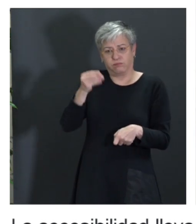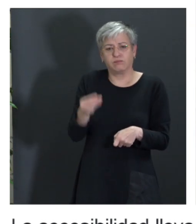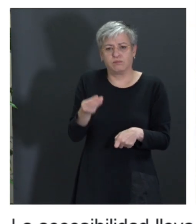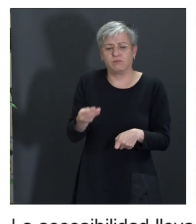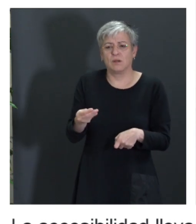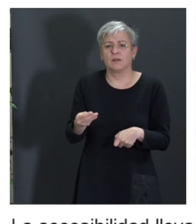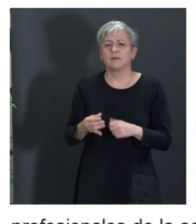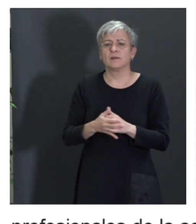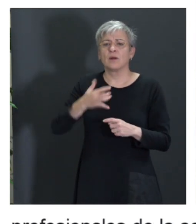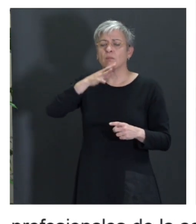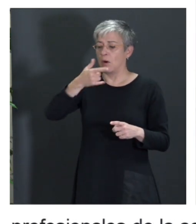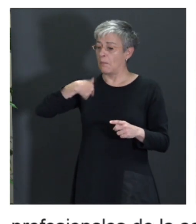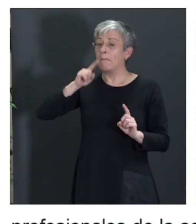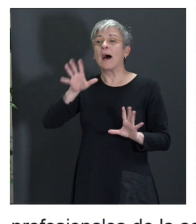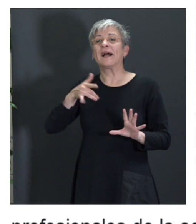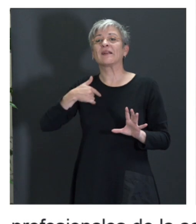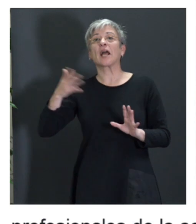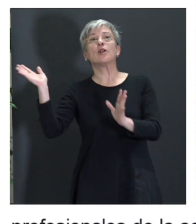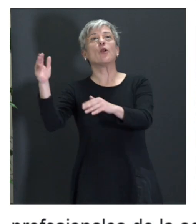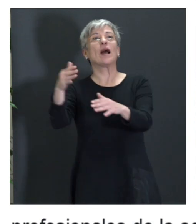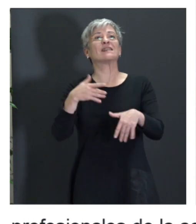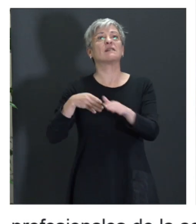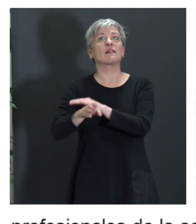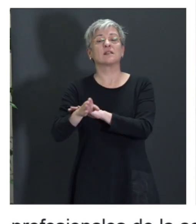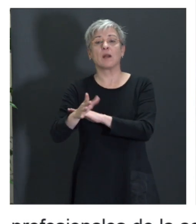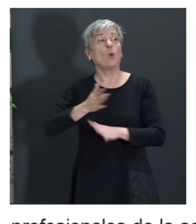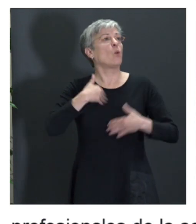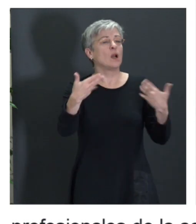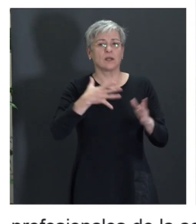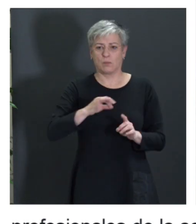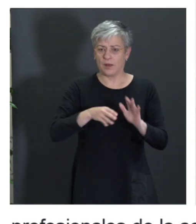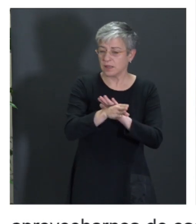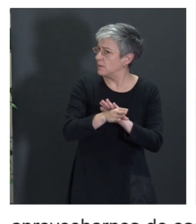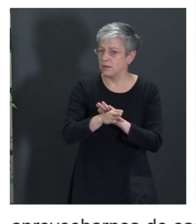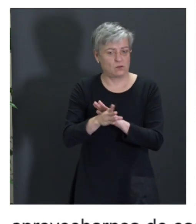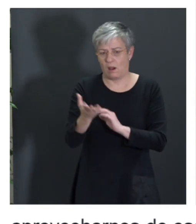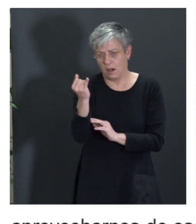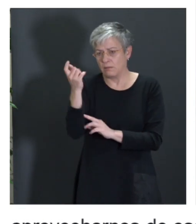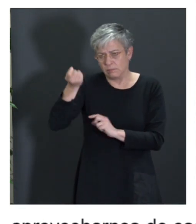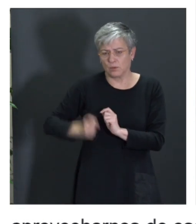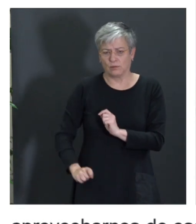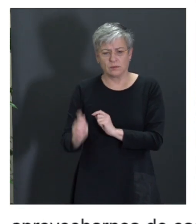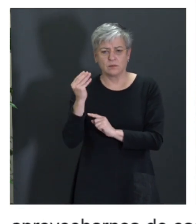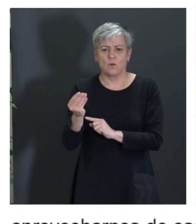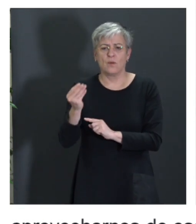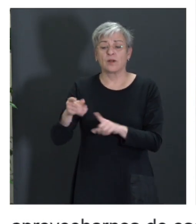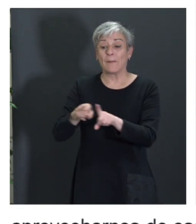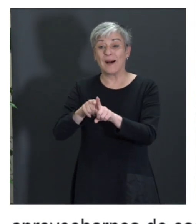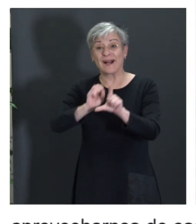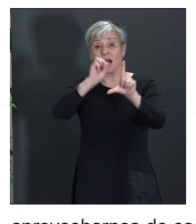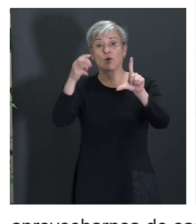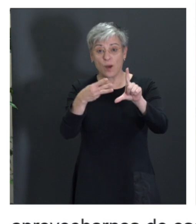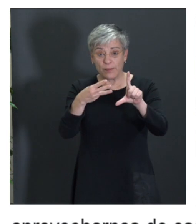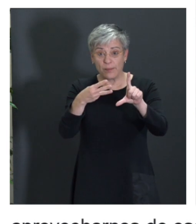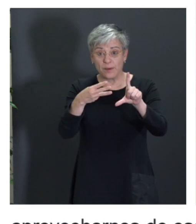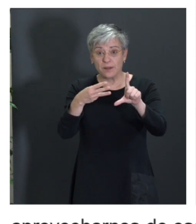profesionales que tenemos, que a veces parece que no existen y la accesibilidad lo puede hacer cualquiera, para que las páginas web sean